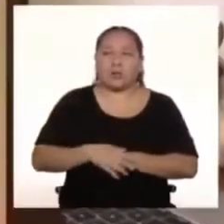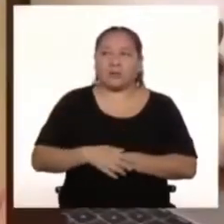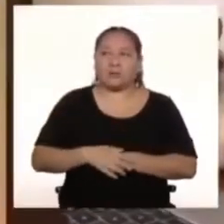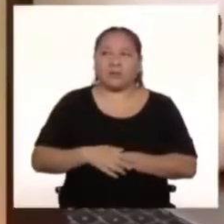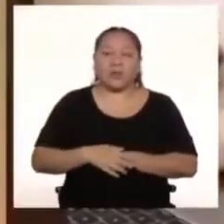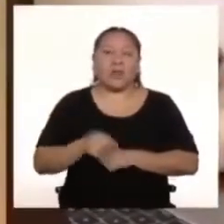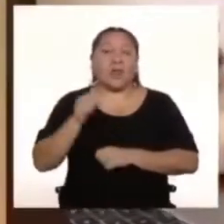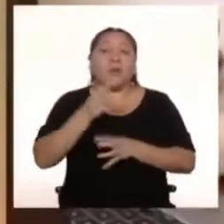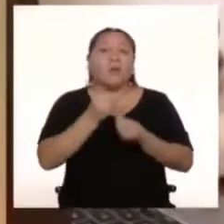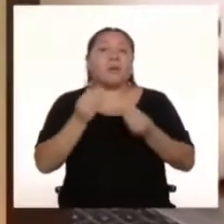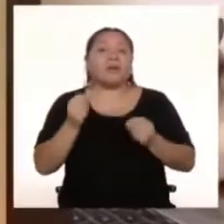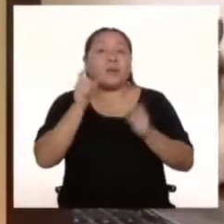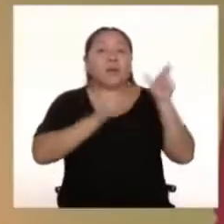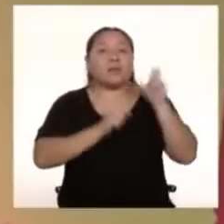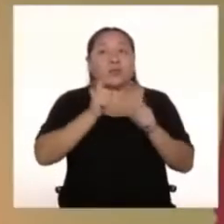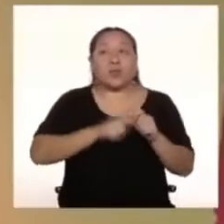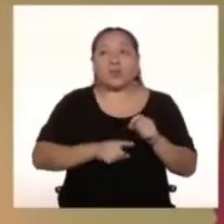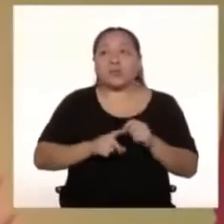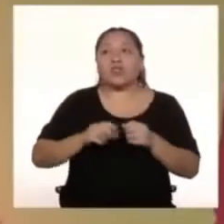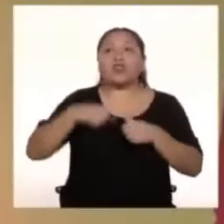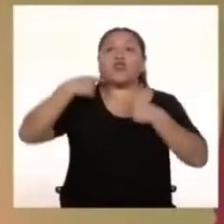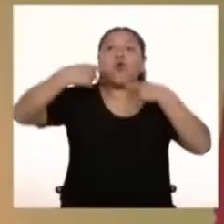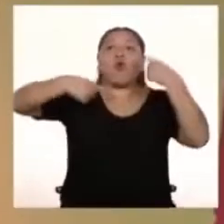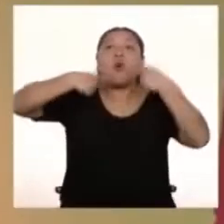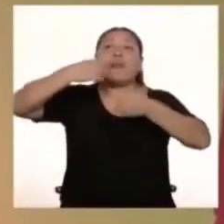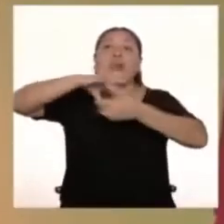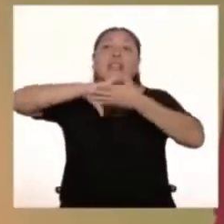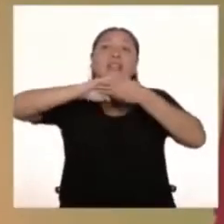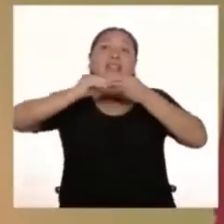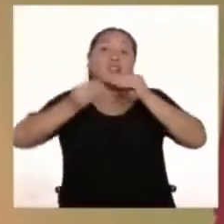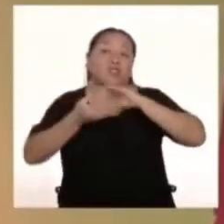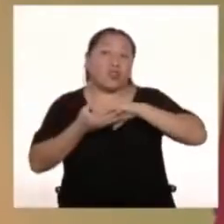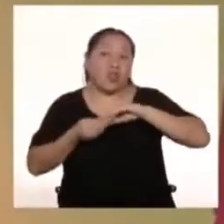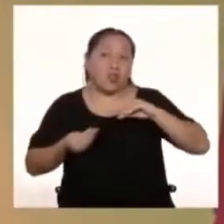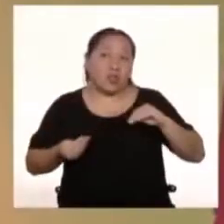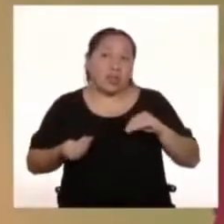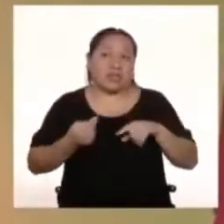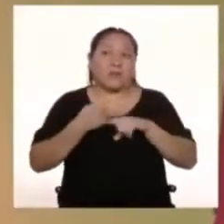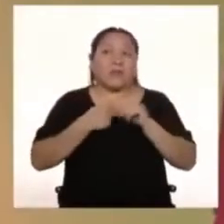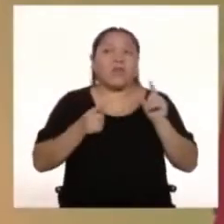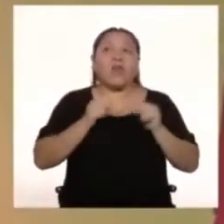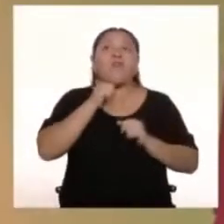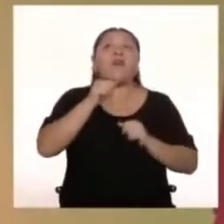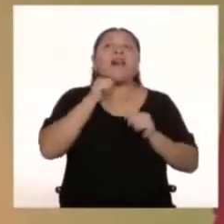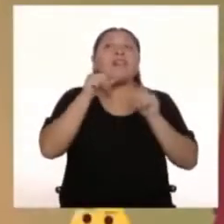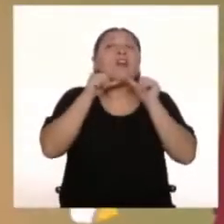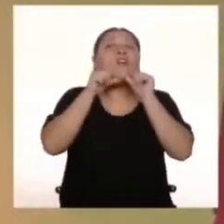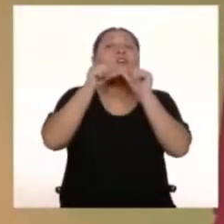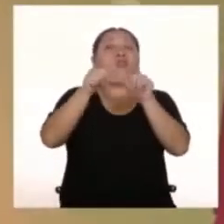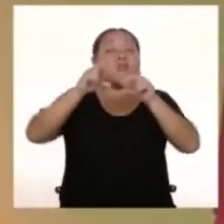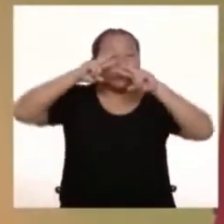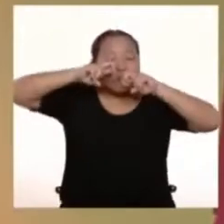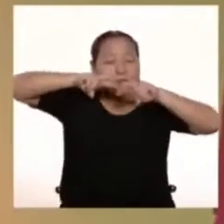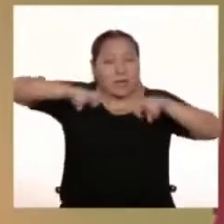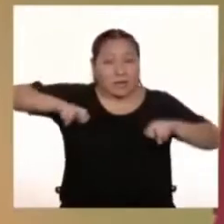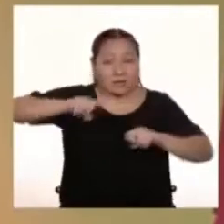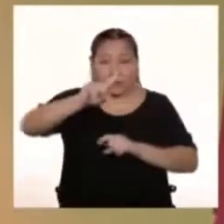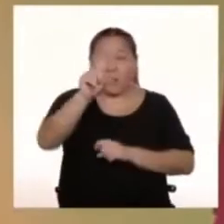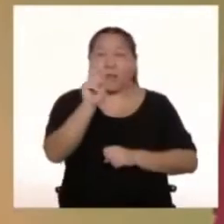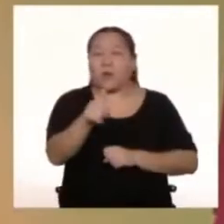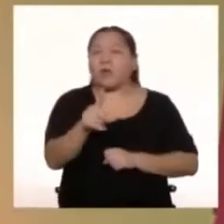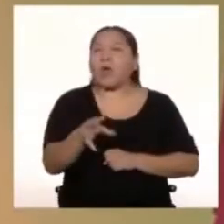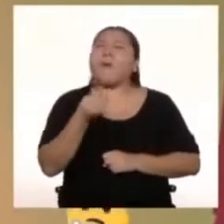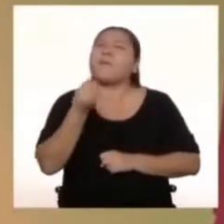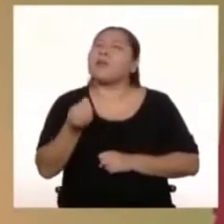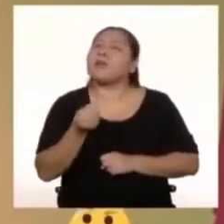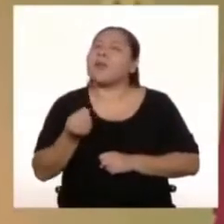Muchos teóricos nos han acercado a historias y mitos Pero quedan algunas incógnitas Te dejo una pregunta ¿Por